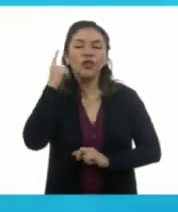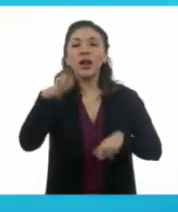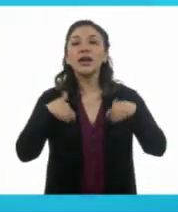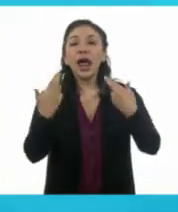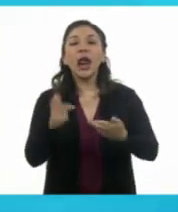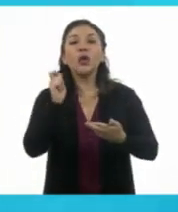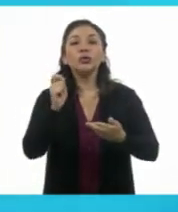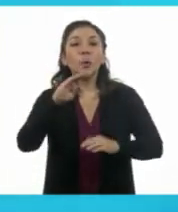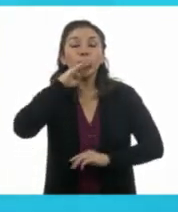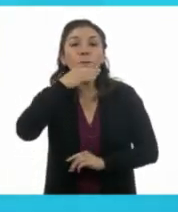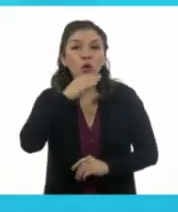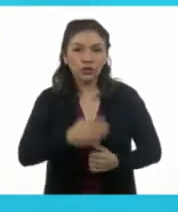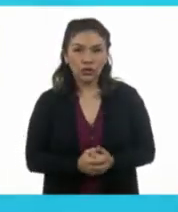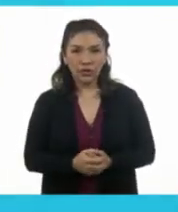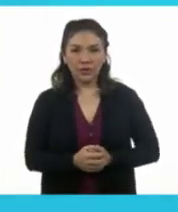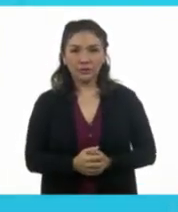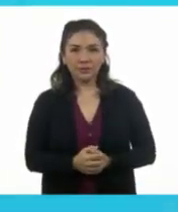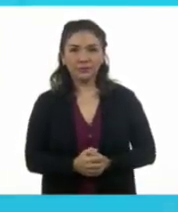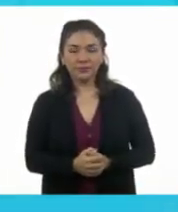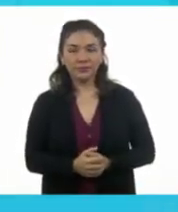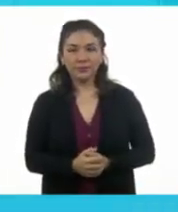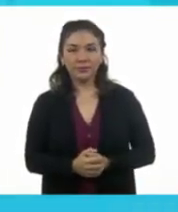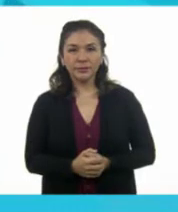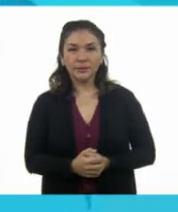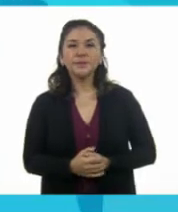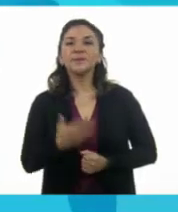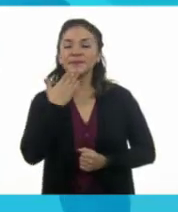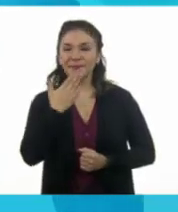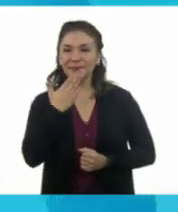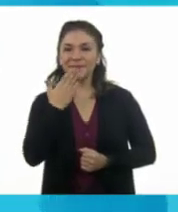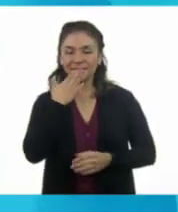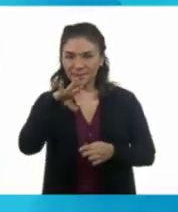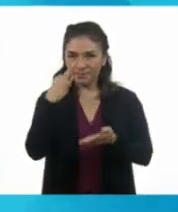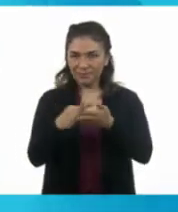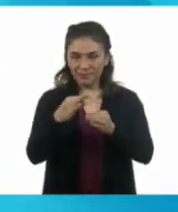lado porque ya no nos cabe. Pozole. Muy bien.